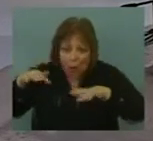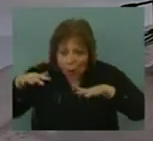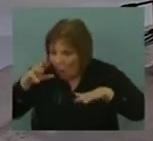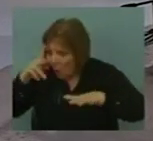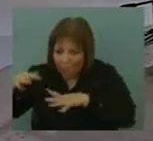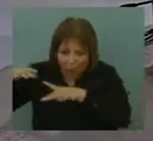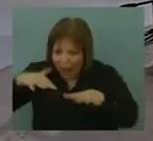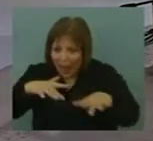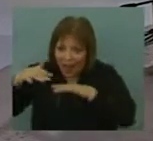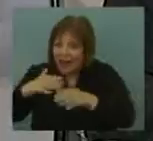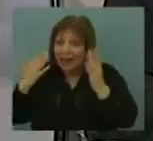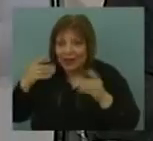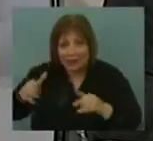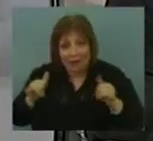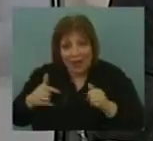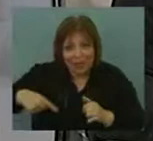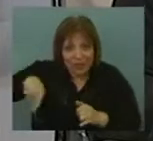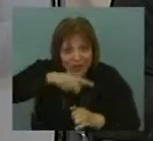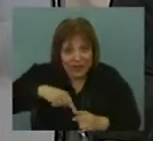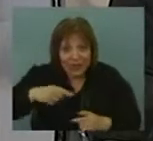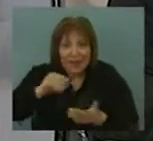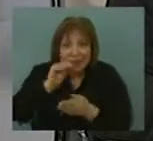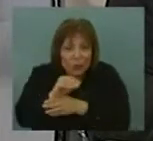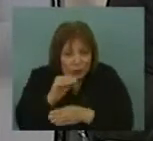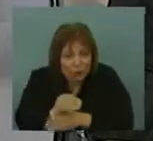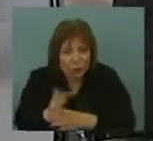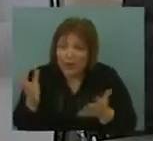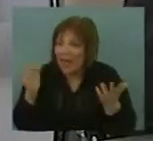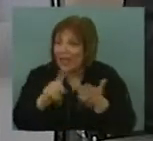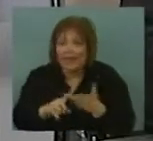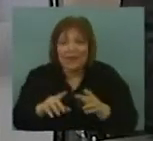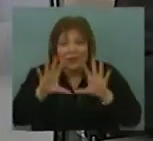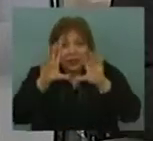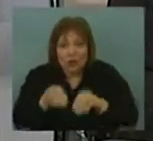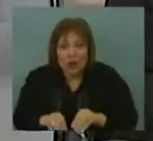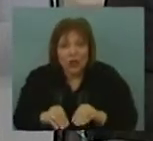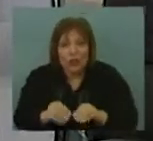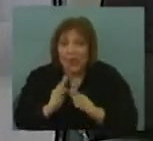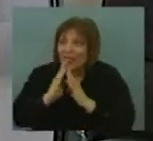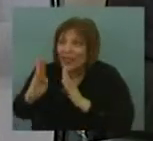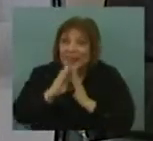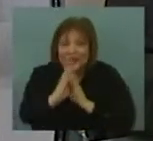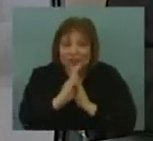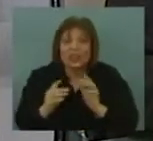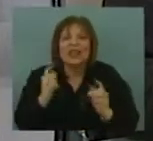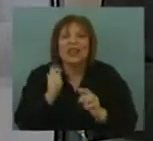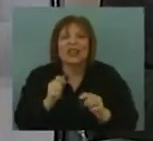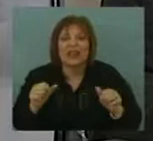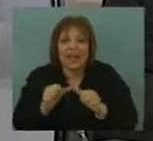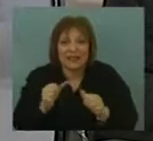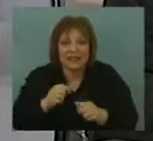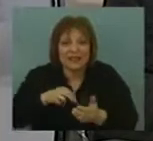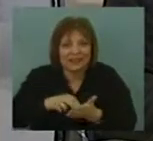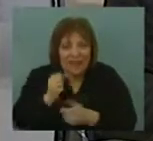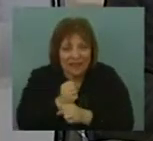de Uruguay hacia el exterior, la cultura. En fin, yo creo que esa idea de transversalidad es clave de quién la hace, por lo tanto también